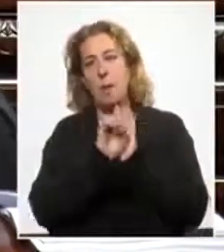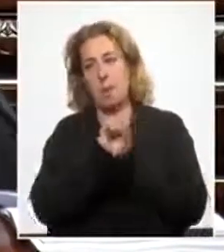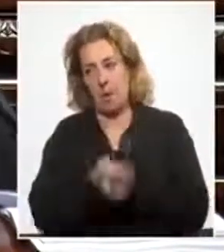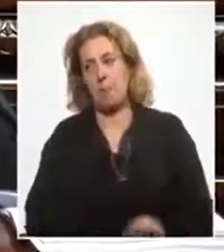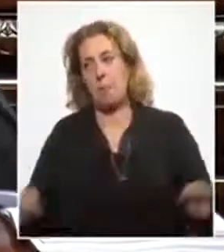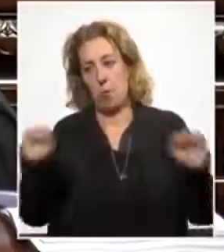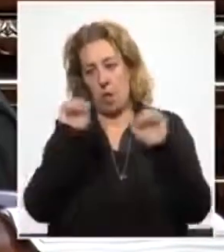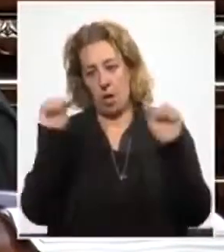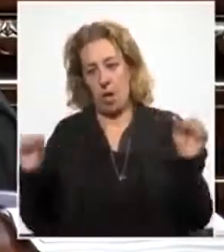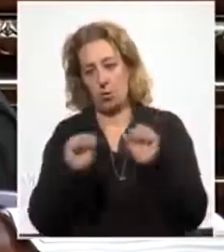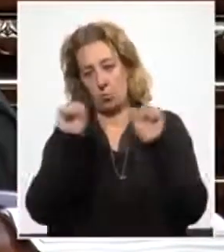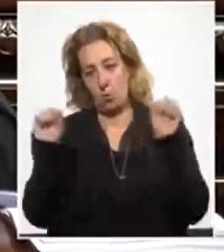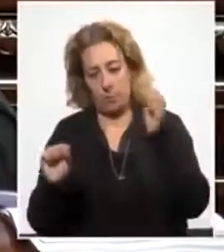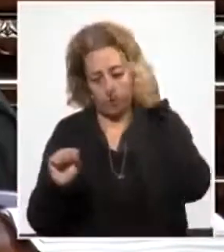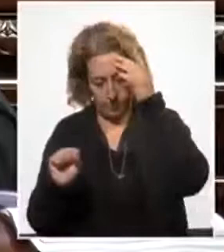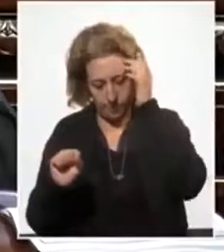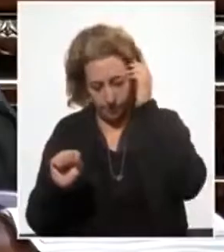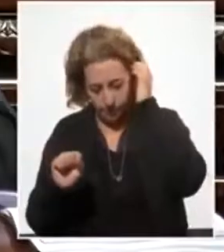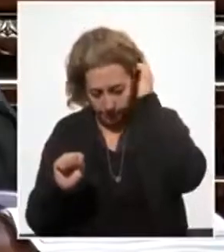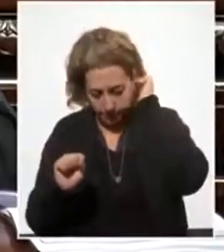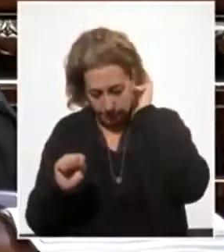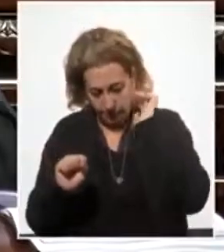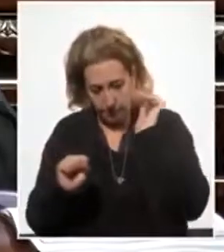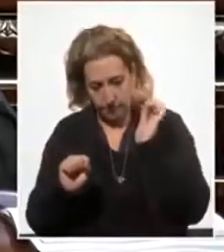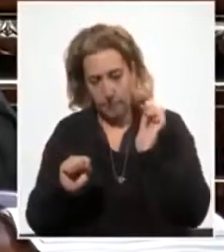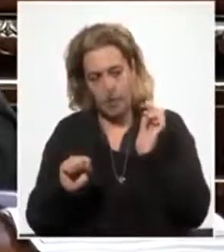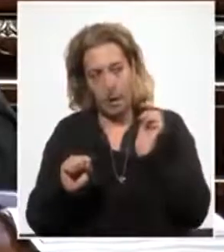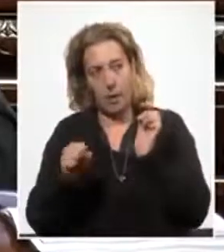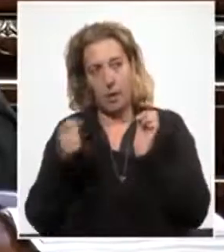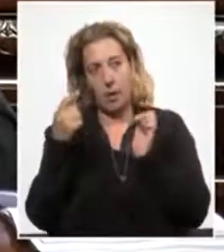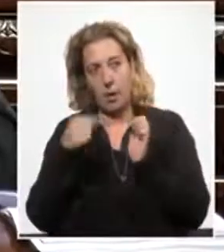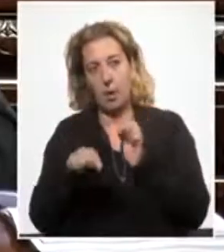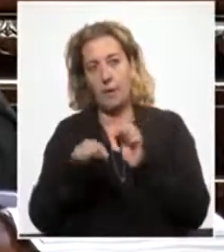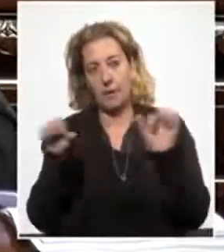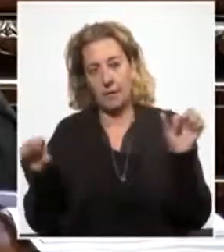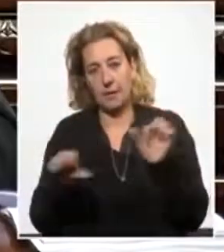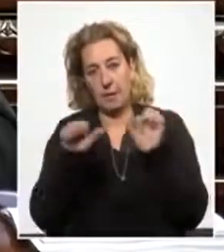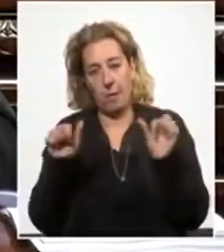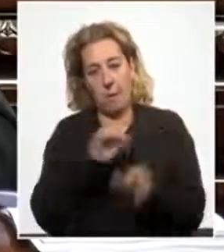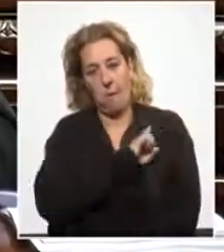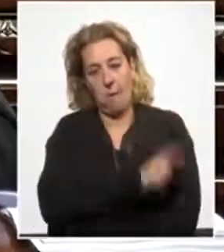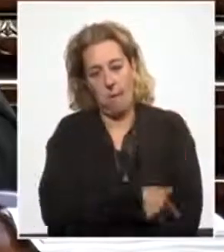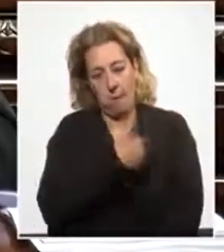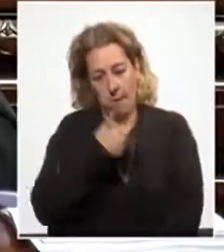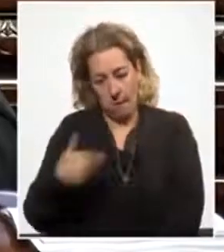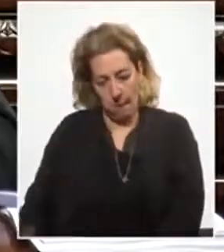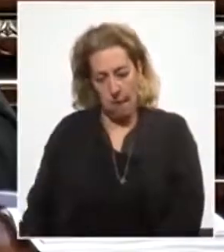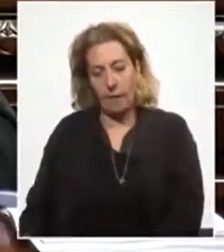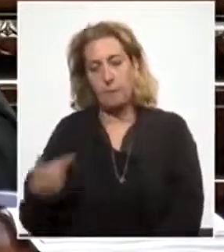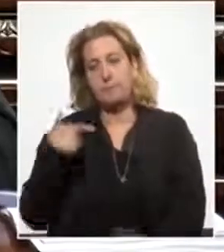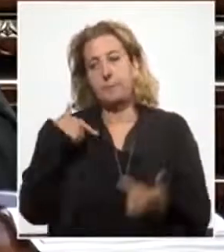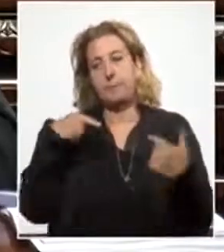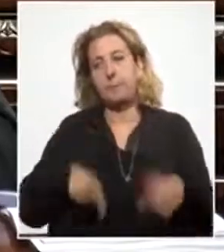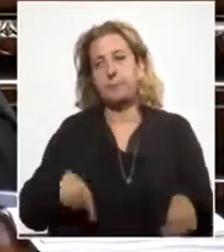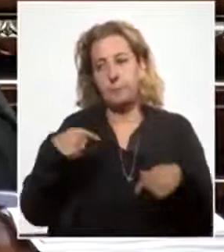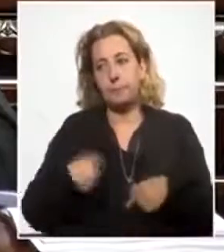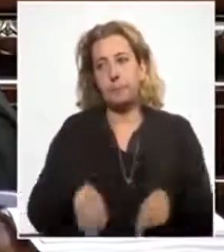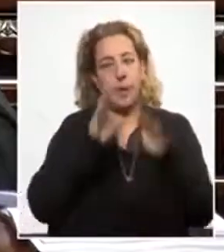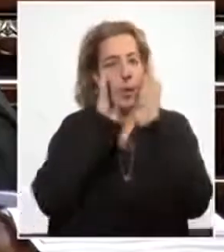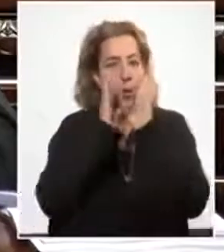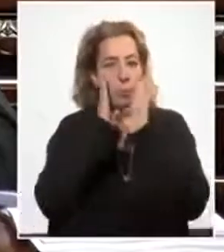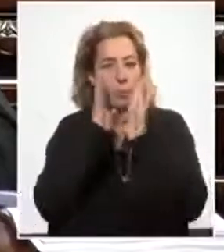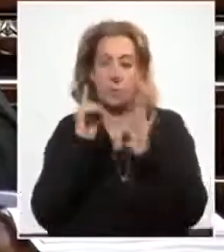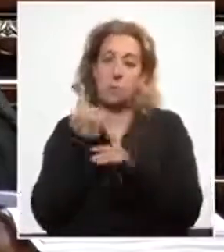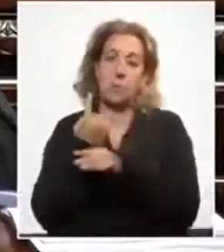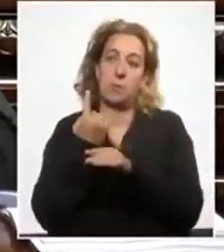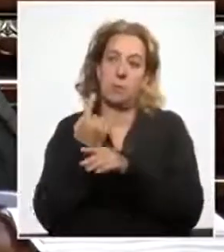poder actuar en lo que va a ser el Poder Ejecutivo a través de los ministerios correspondientes. Y el